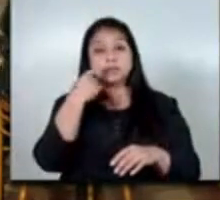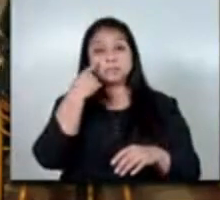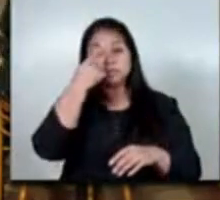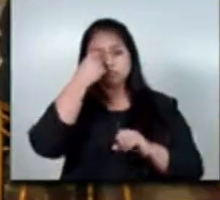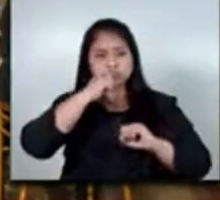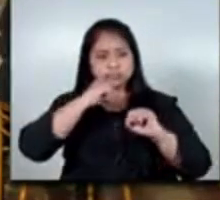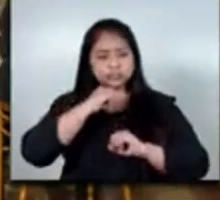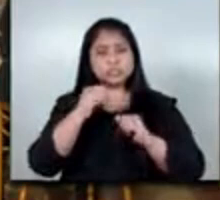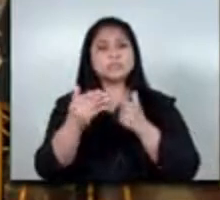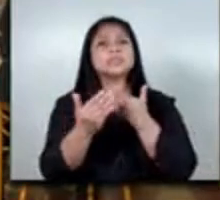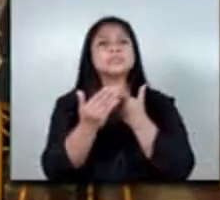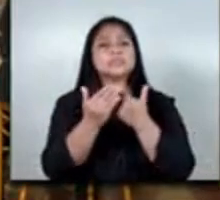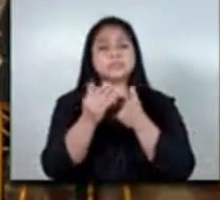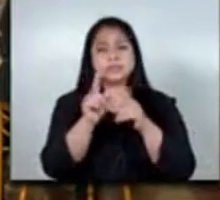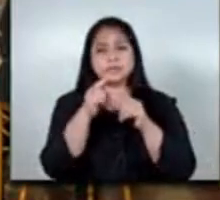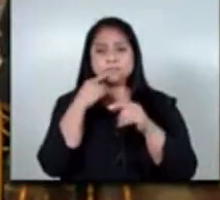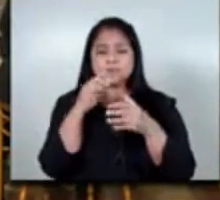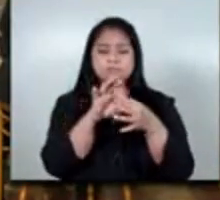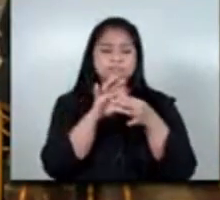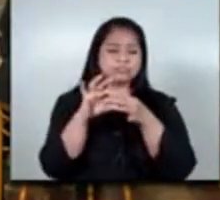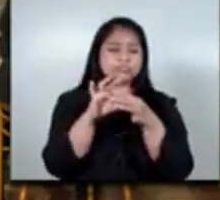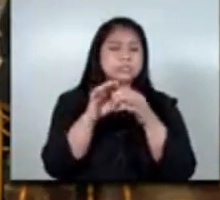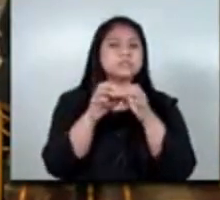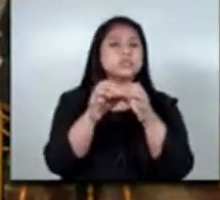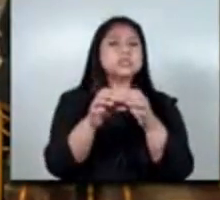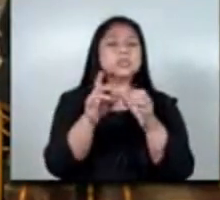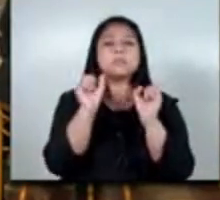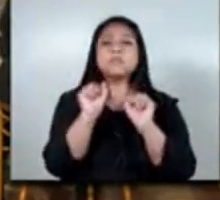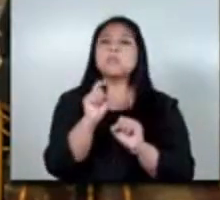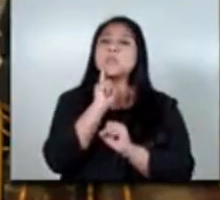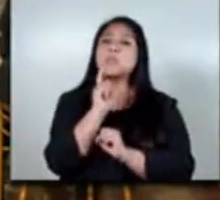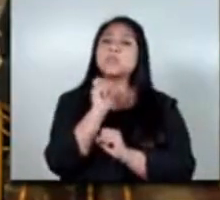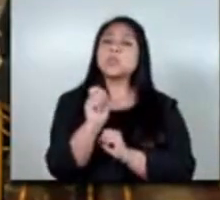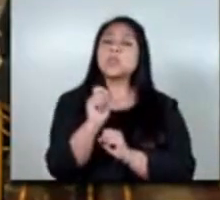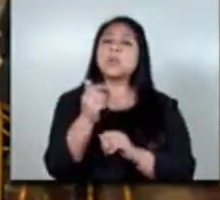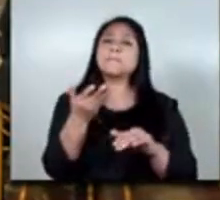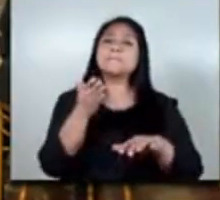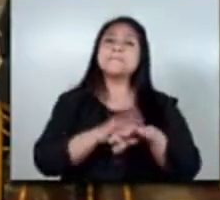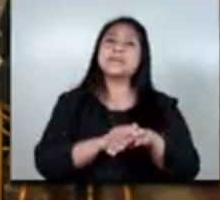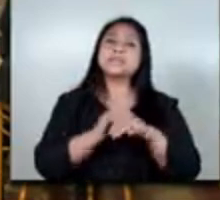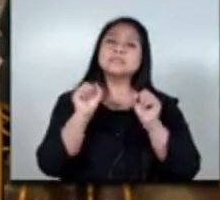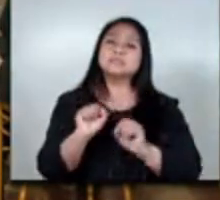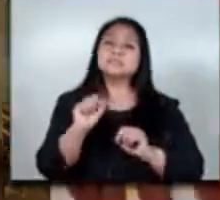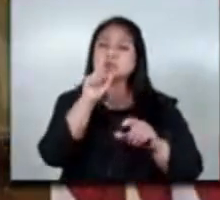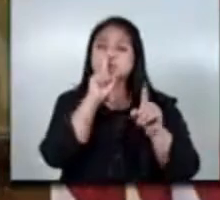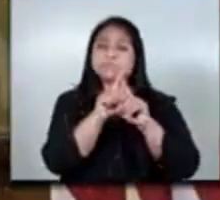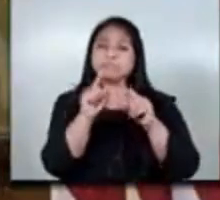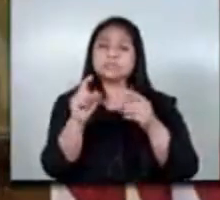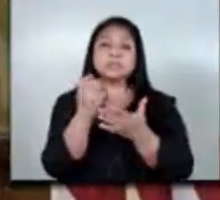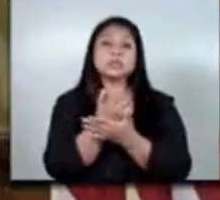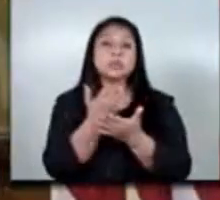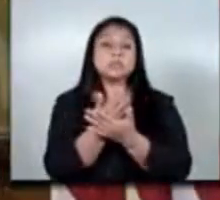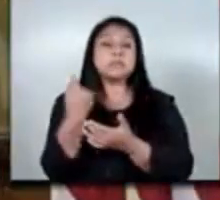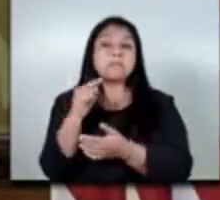con en este esfuerzo y que podamos mejorar aún más las posibilidades económicas para muchos